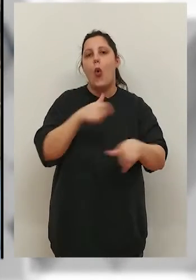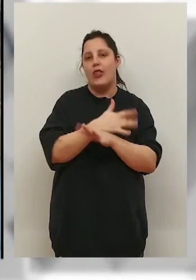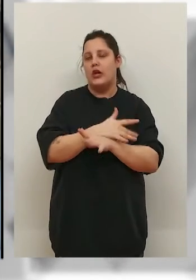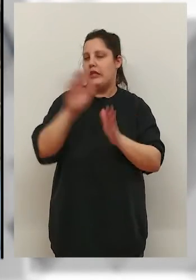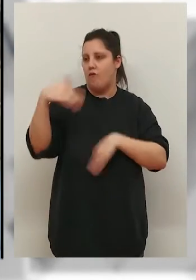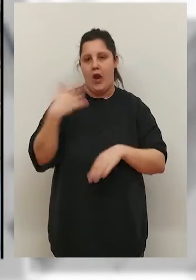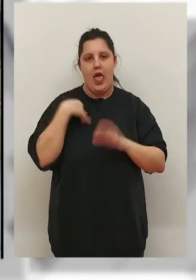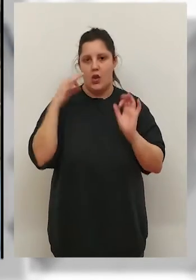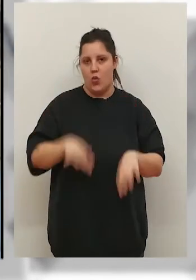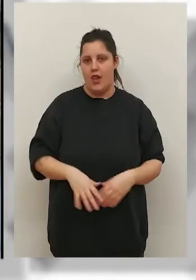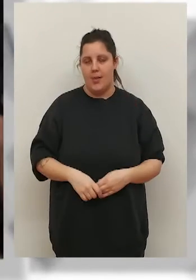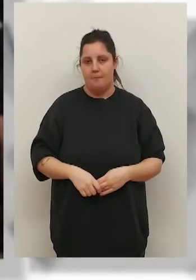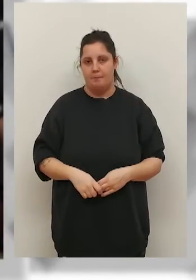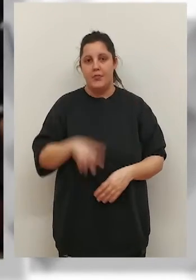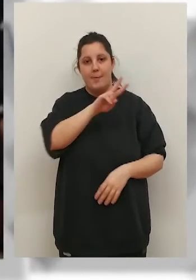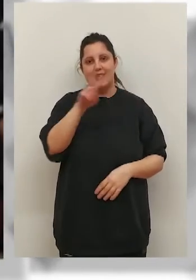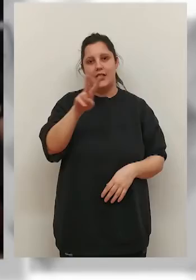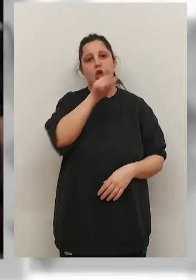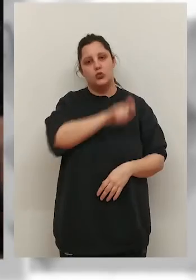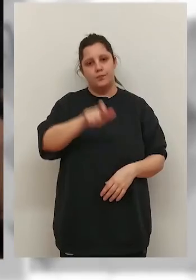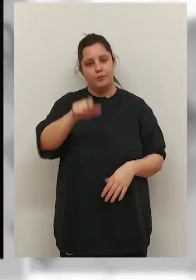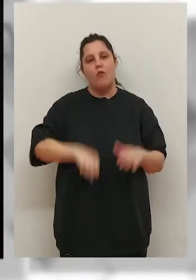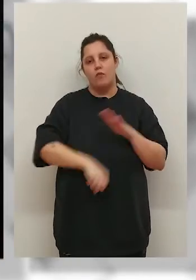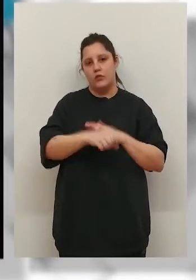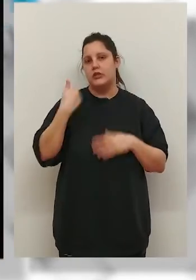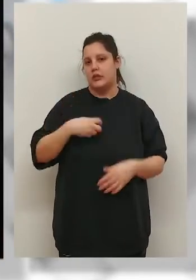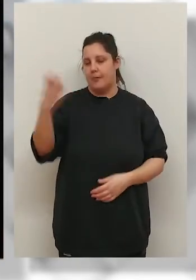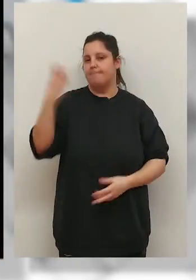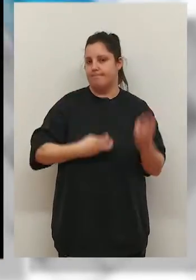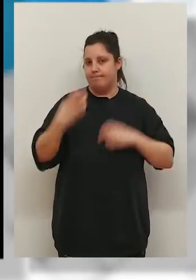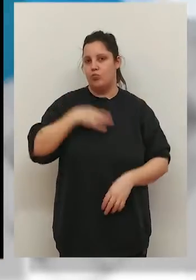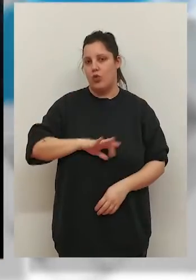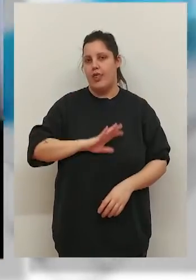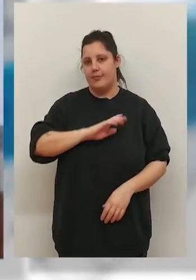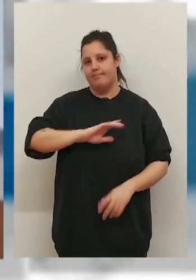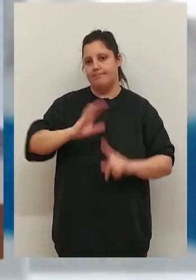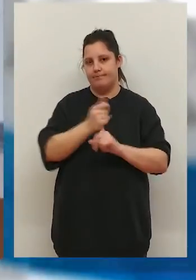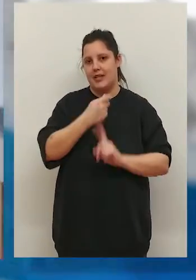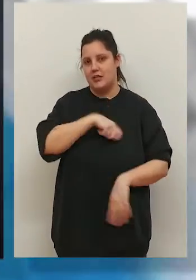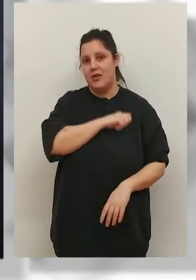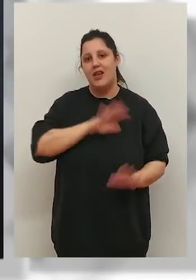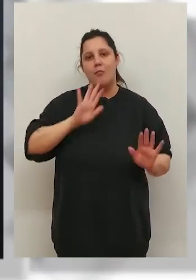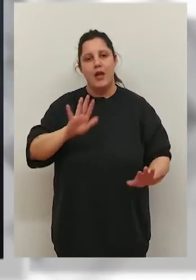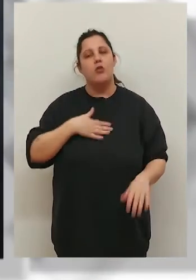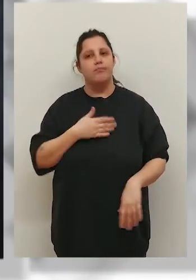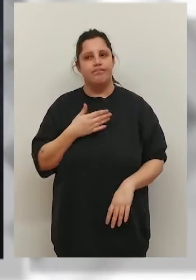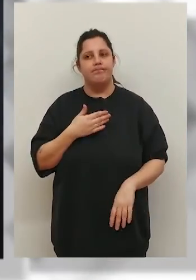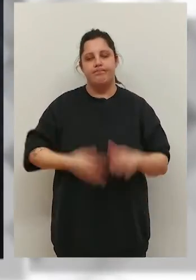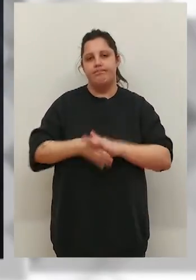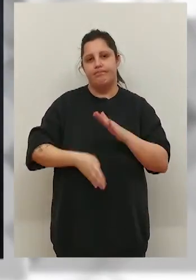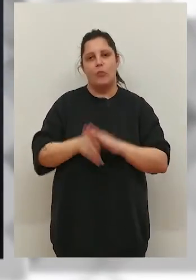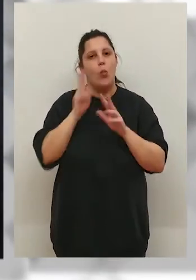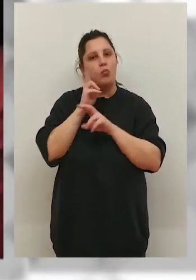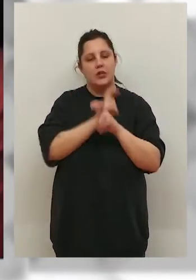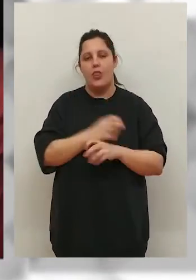de fuera que tienen estas canteras. Han sido ya 22 los futbolistas que Jorge ha conseguido traer a España, pero no se conforma y seguirá